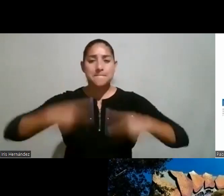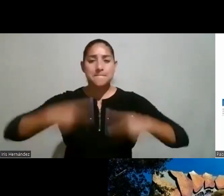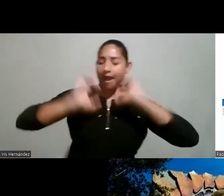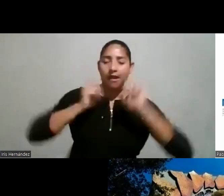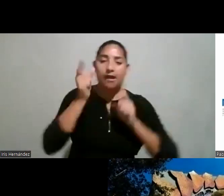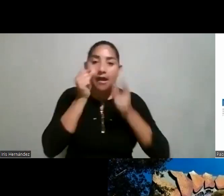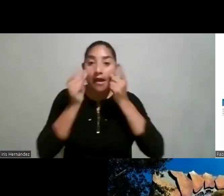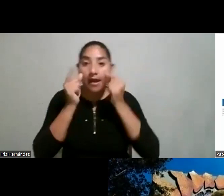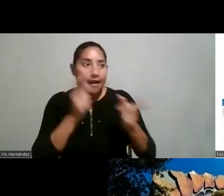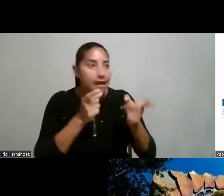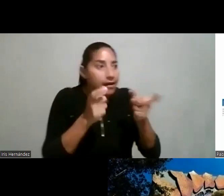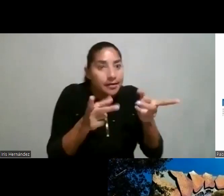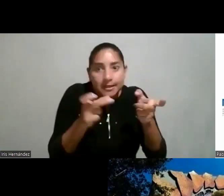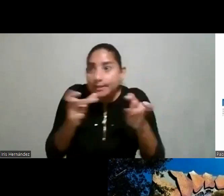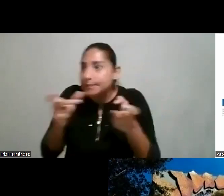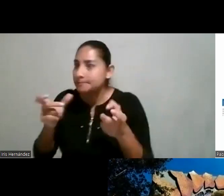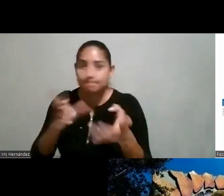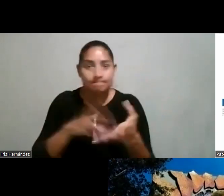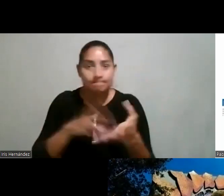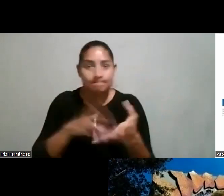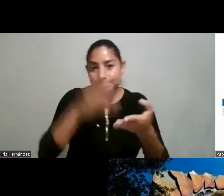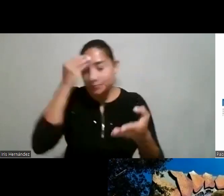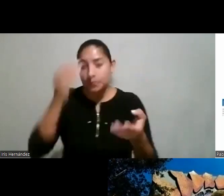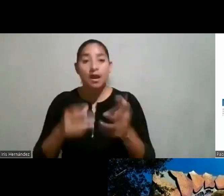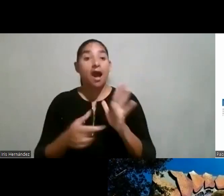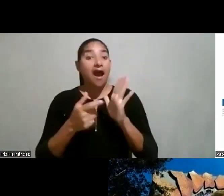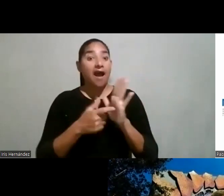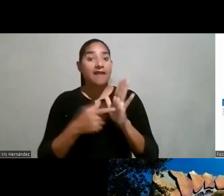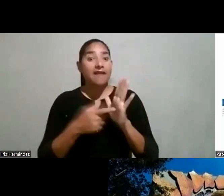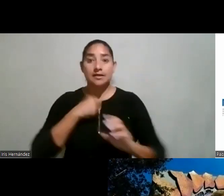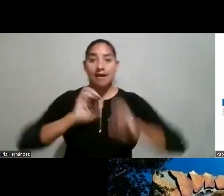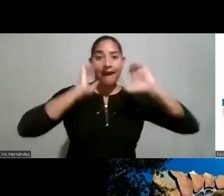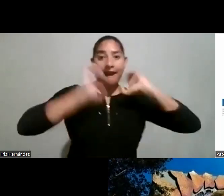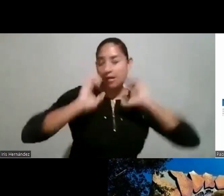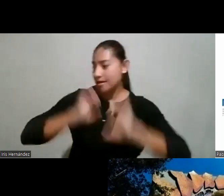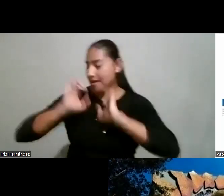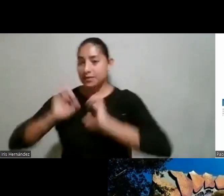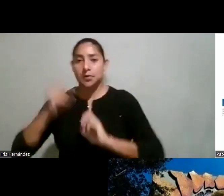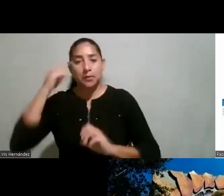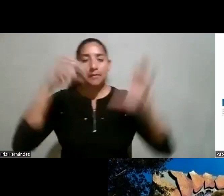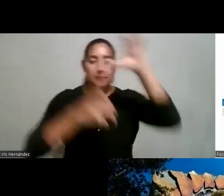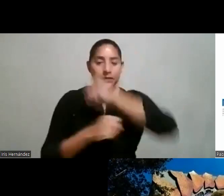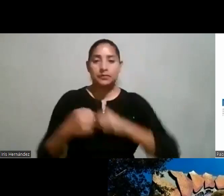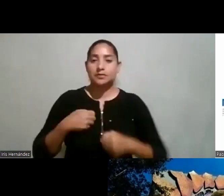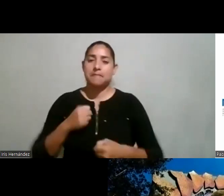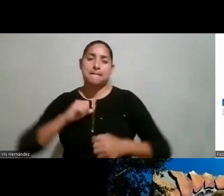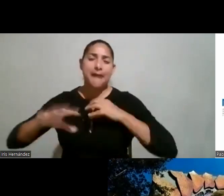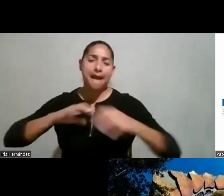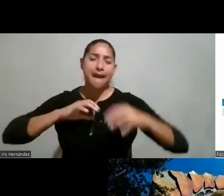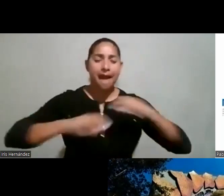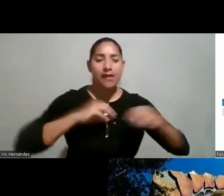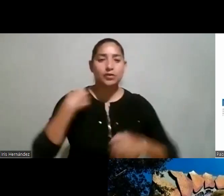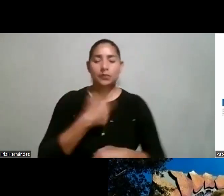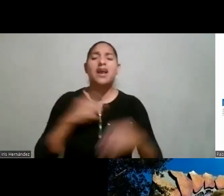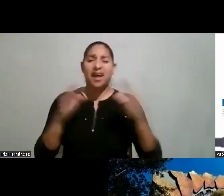curiosidad etcétera verdad y que a veces es tanta energía que me imagino que desbordan verdad si uno lo ve en la